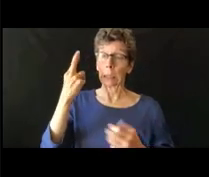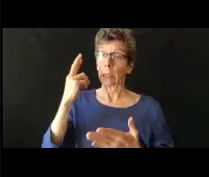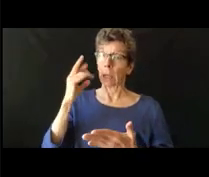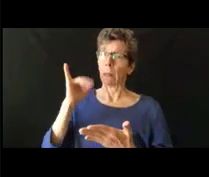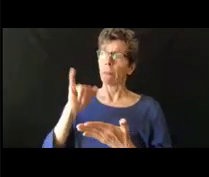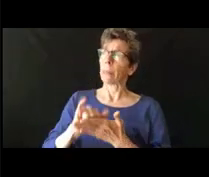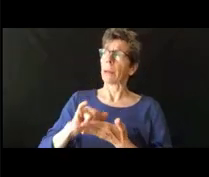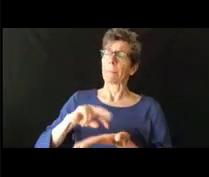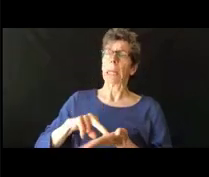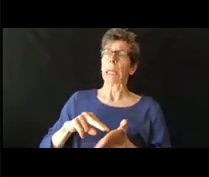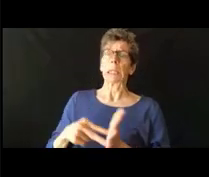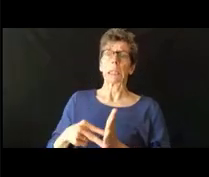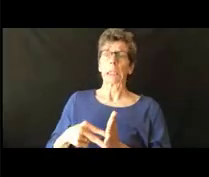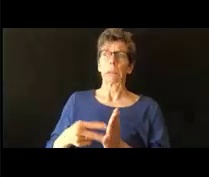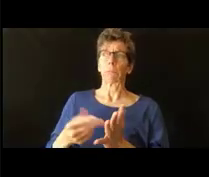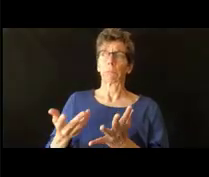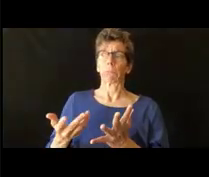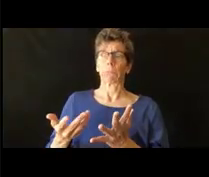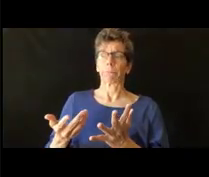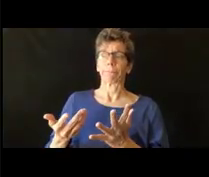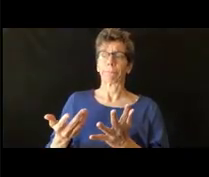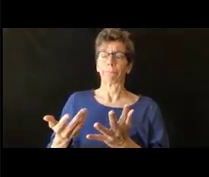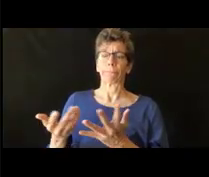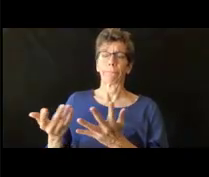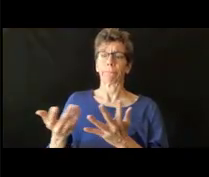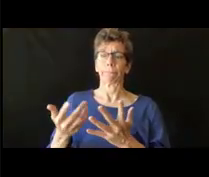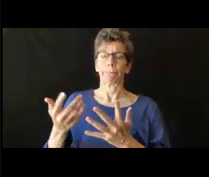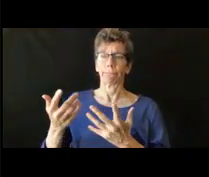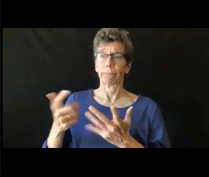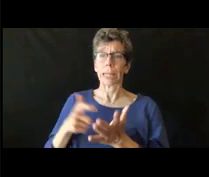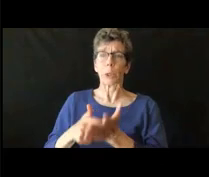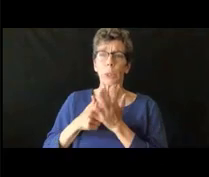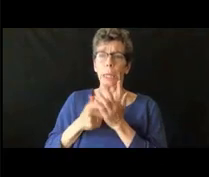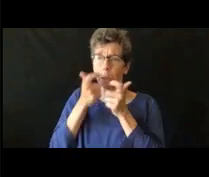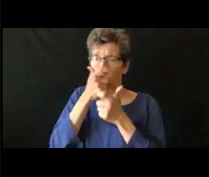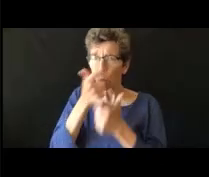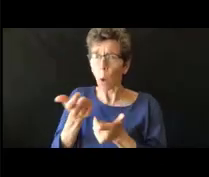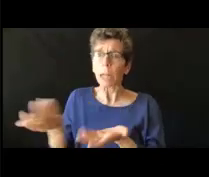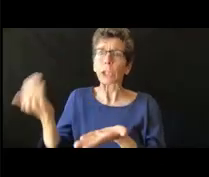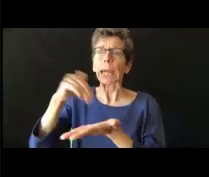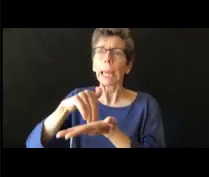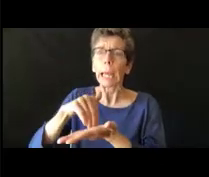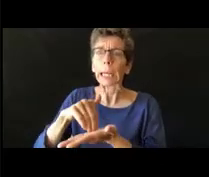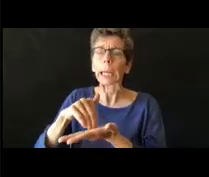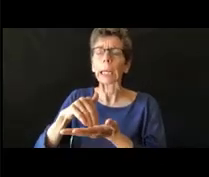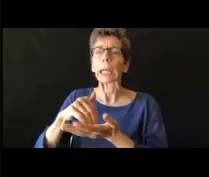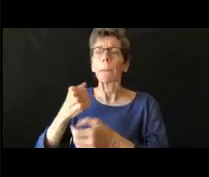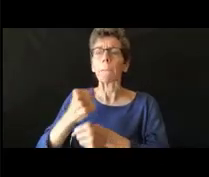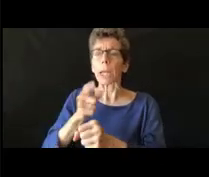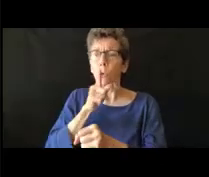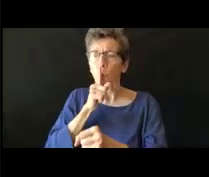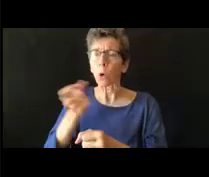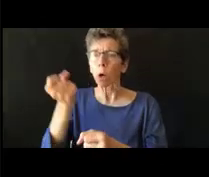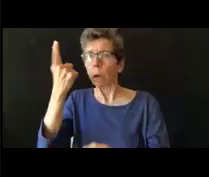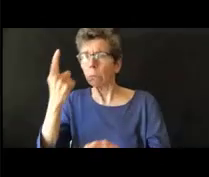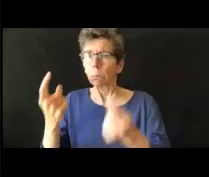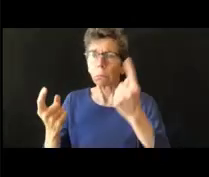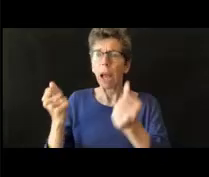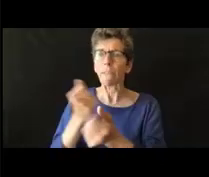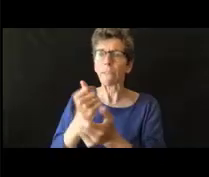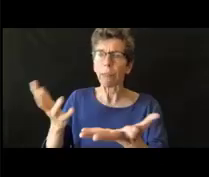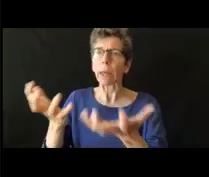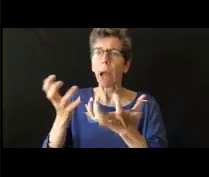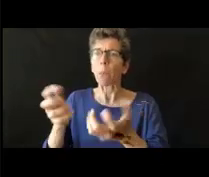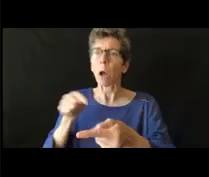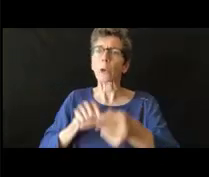difícil para ustedes procesar la información que se está divulgando y que quieran tener algo para poder